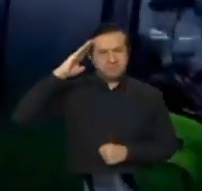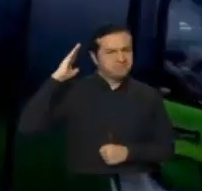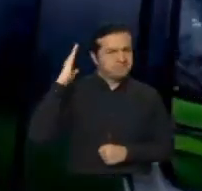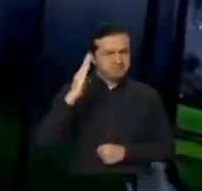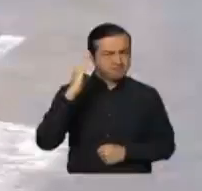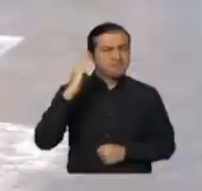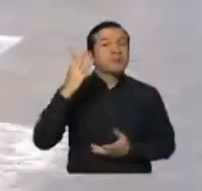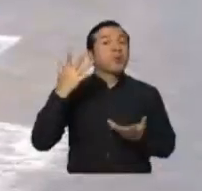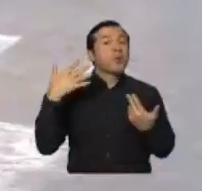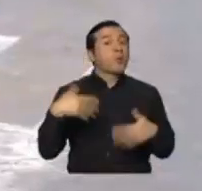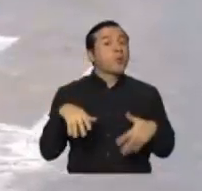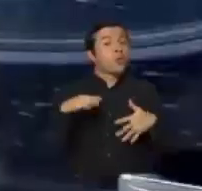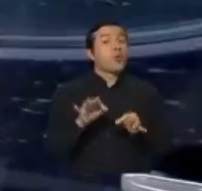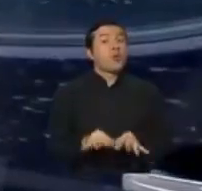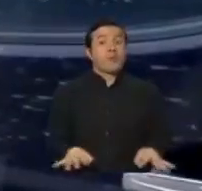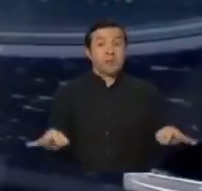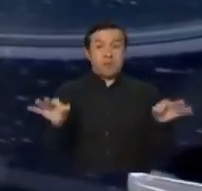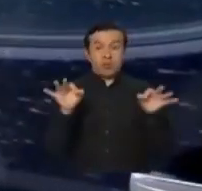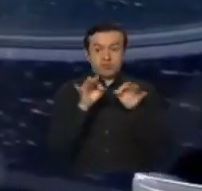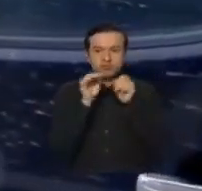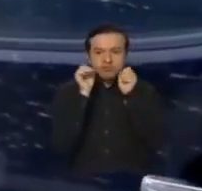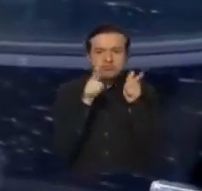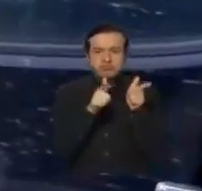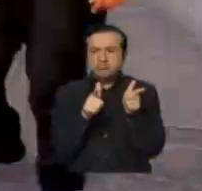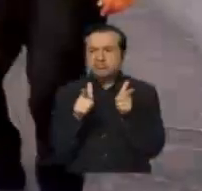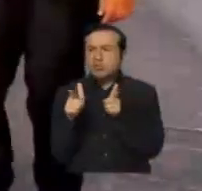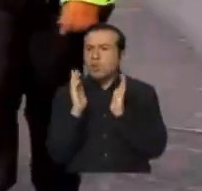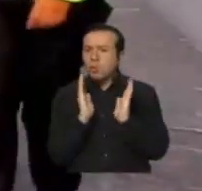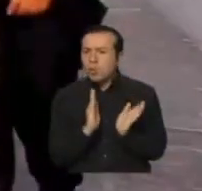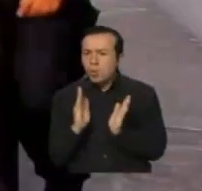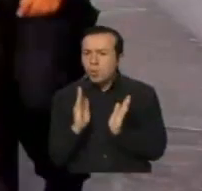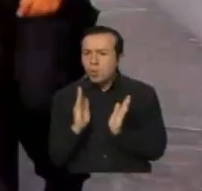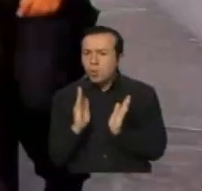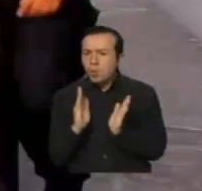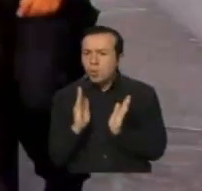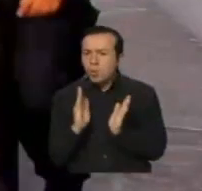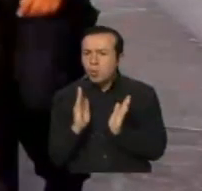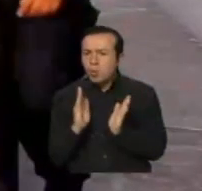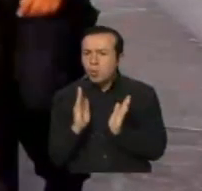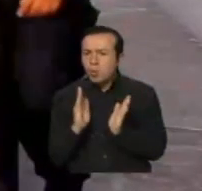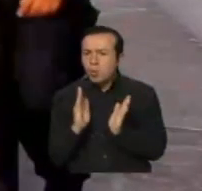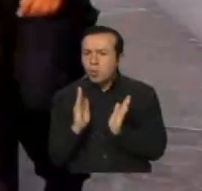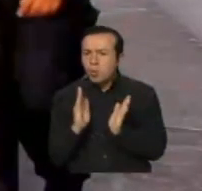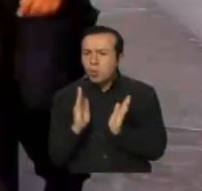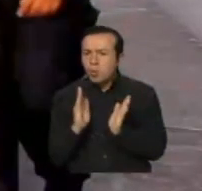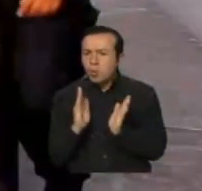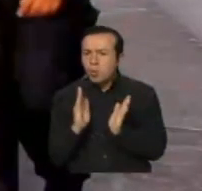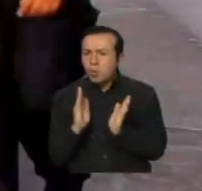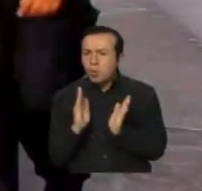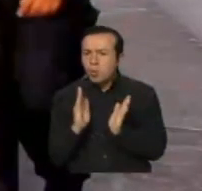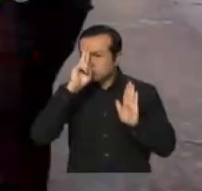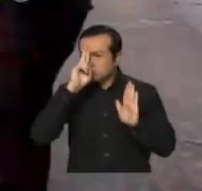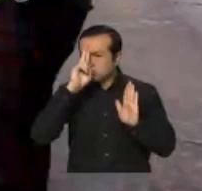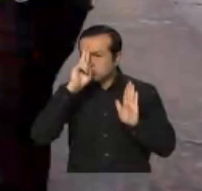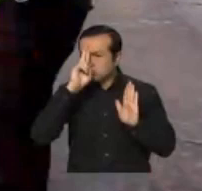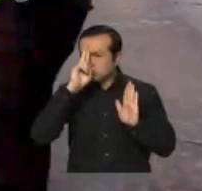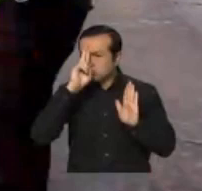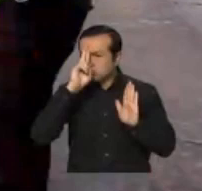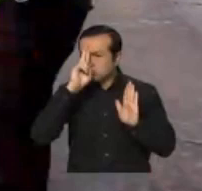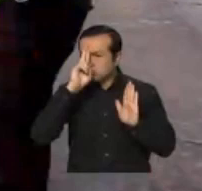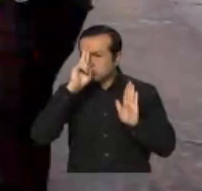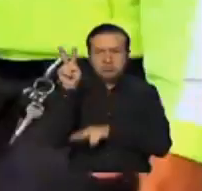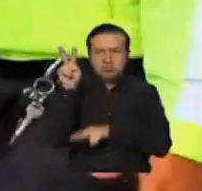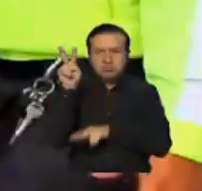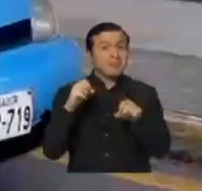Nacional ha sido una pieza clave en el mantenimiento del orden y las medidas gubernamentales. Trabajo que